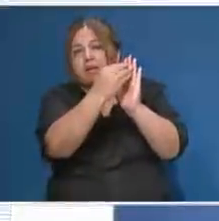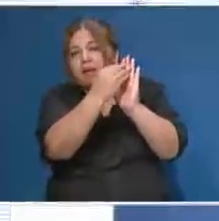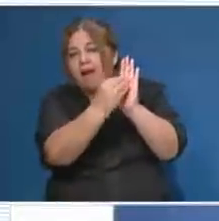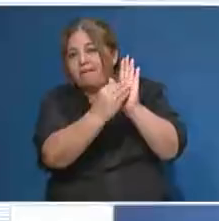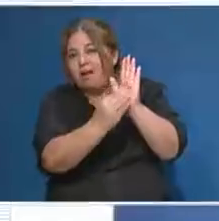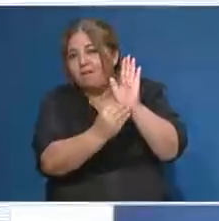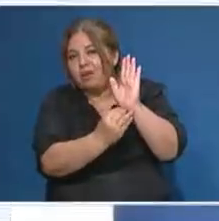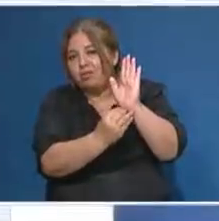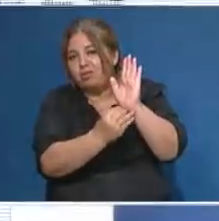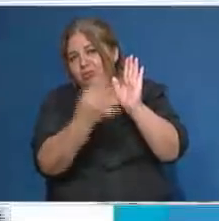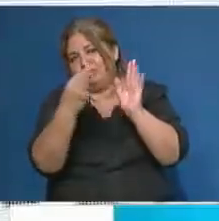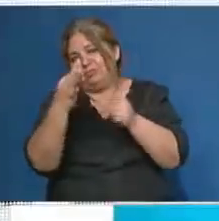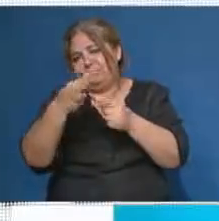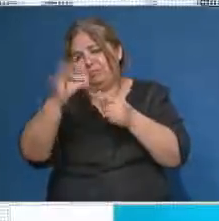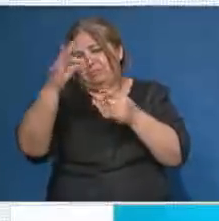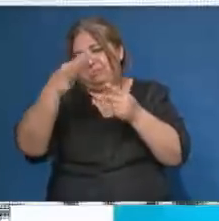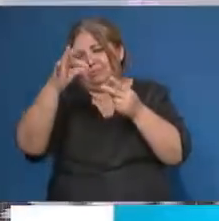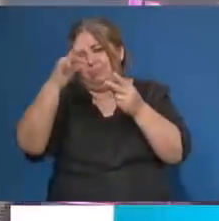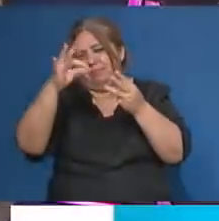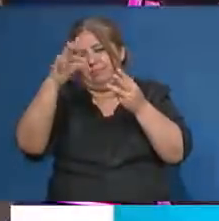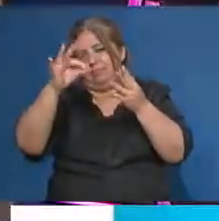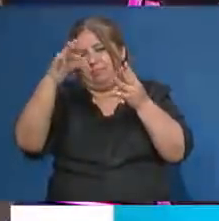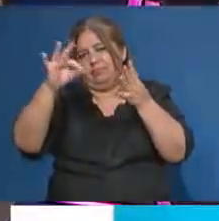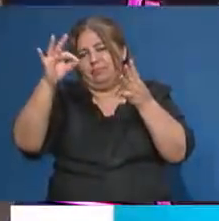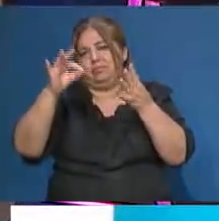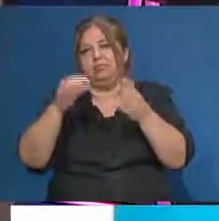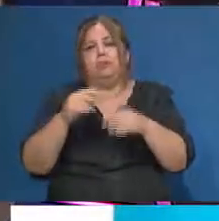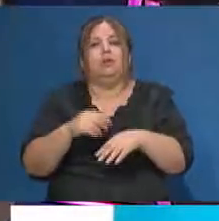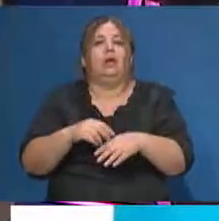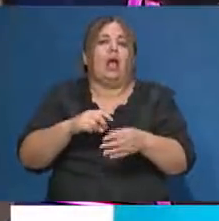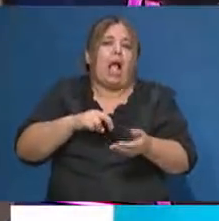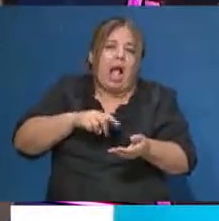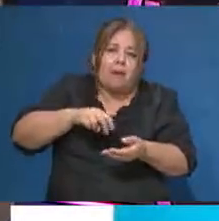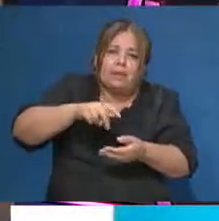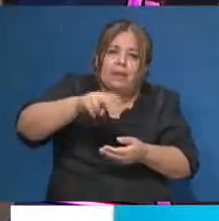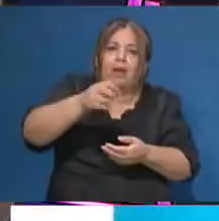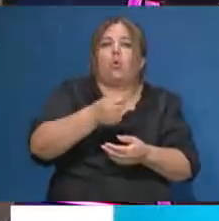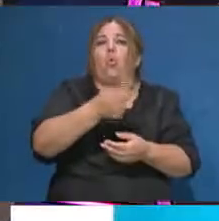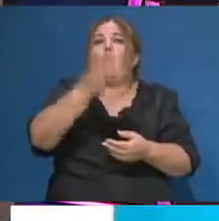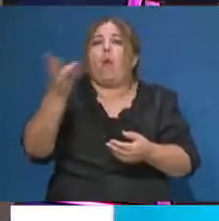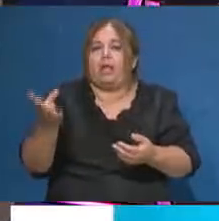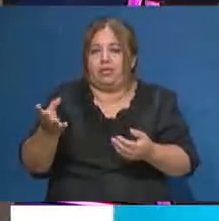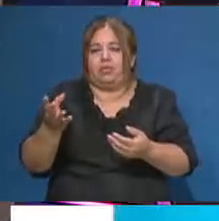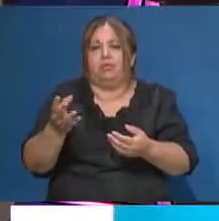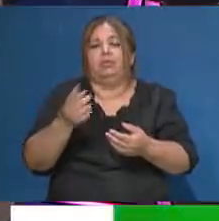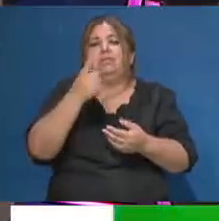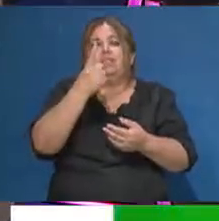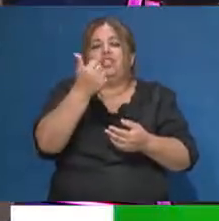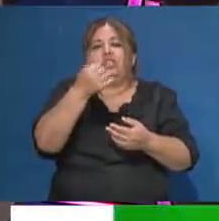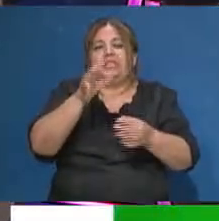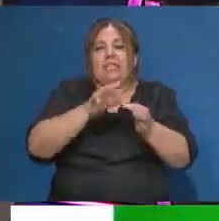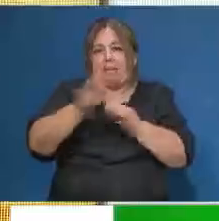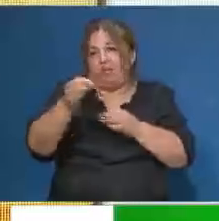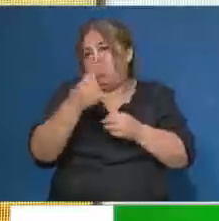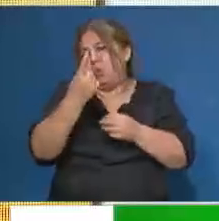detalles, todos los detalles referidos. ¿Cuánto tengo que caminar? Exactamente, 160 metros en ese